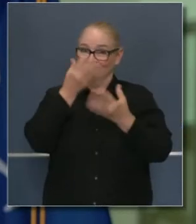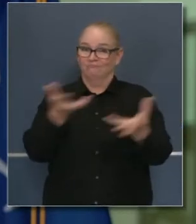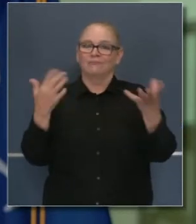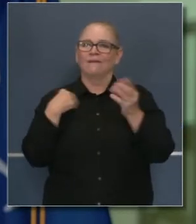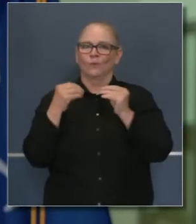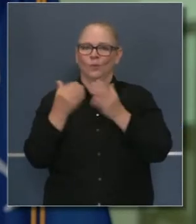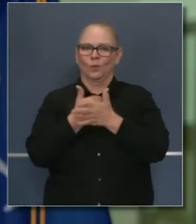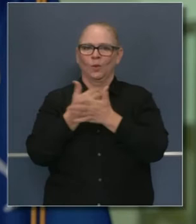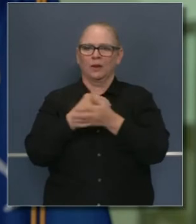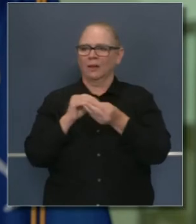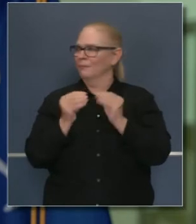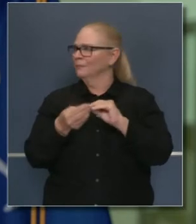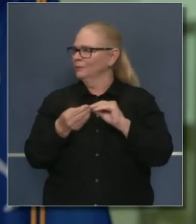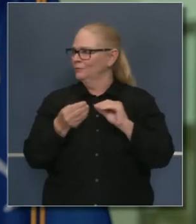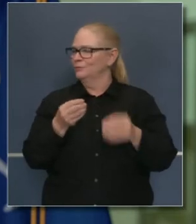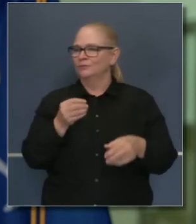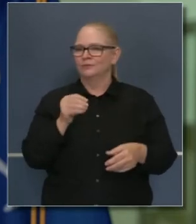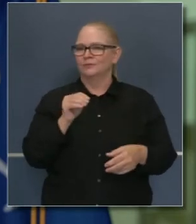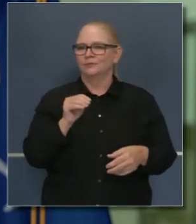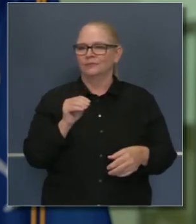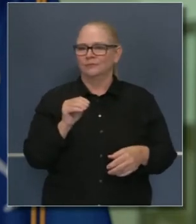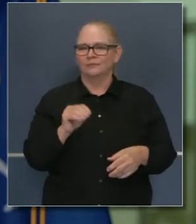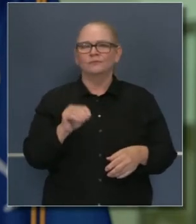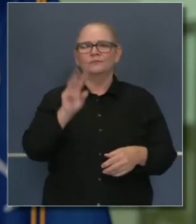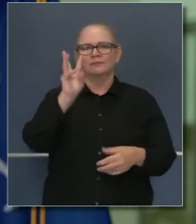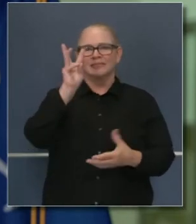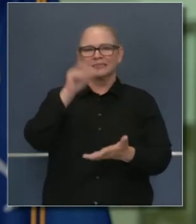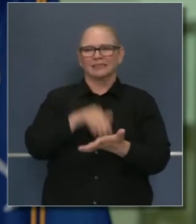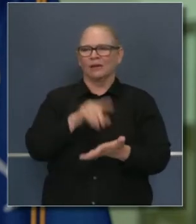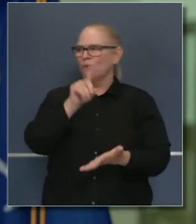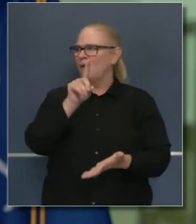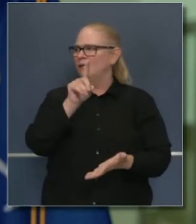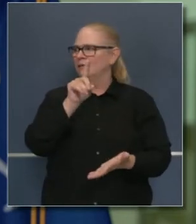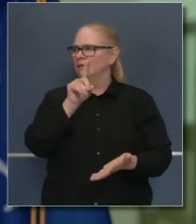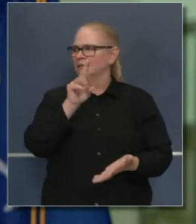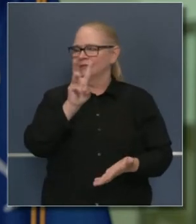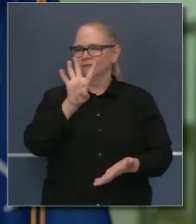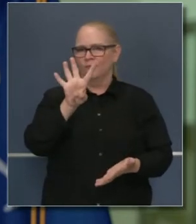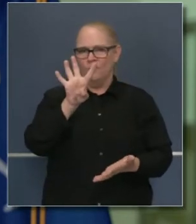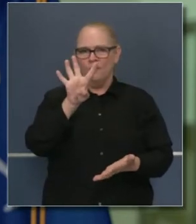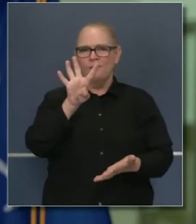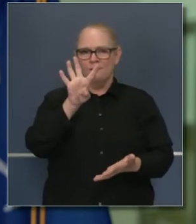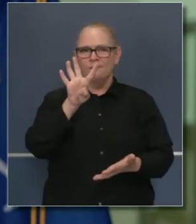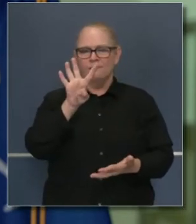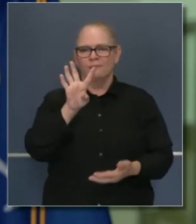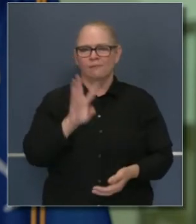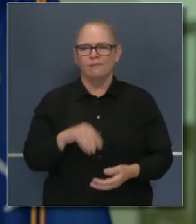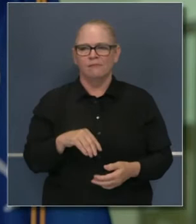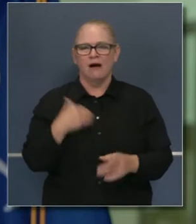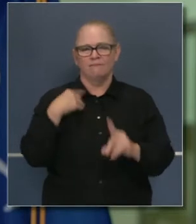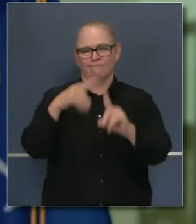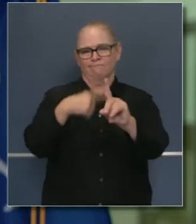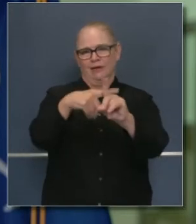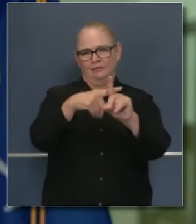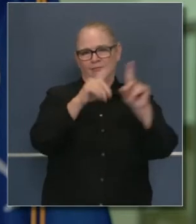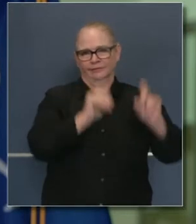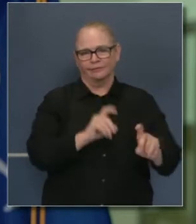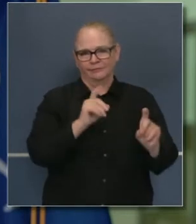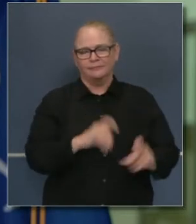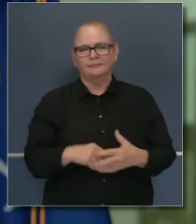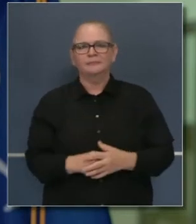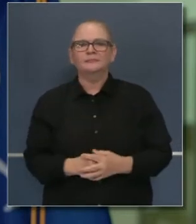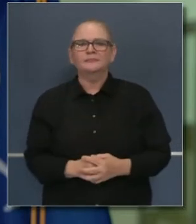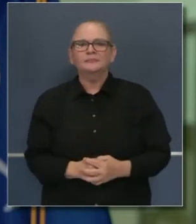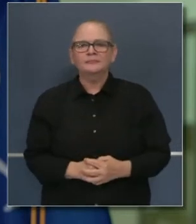,164. Ese es el número de casos de personas que hemos probado y que mostraron